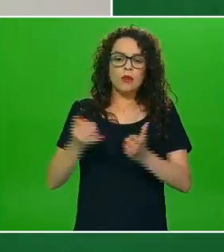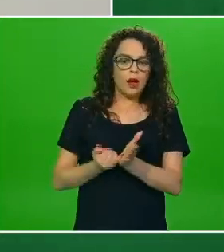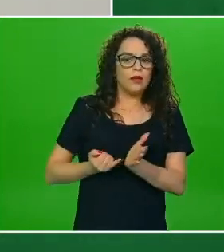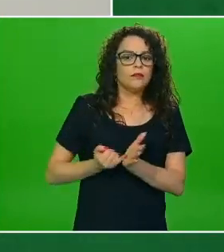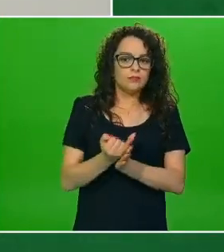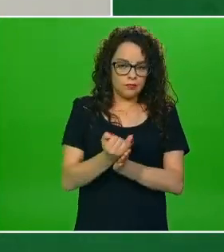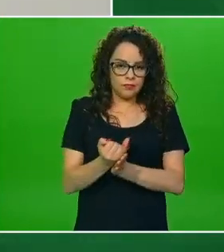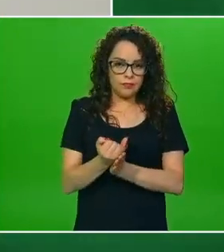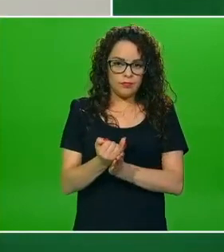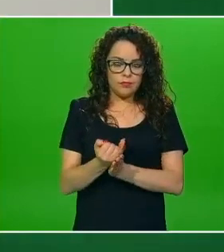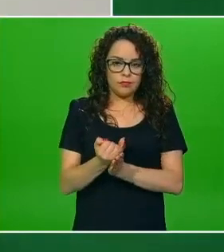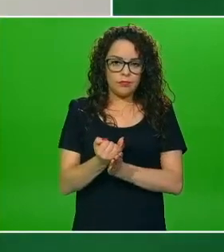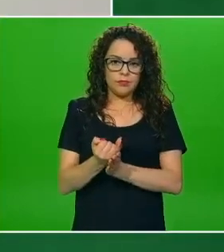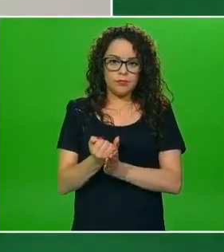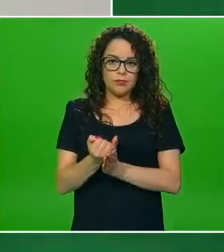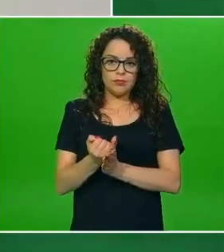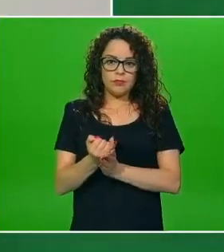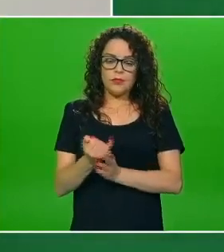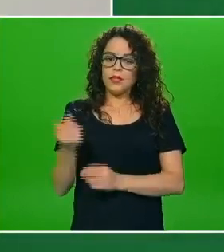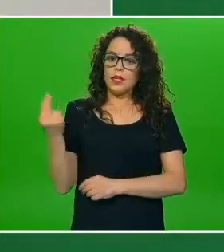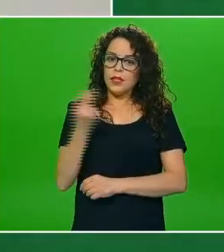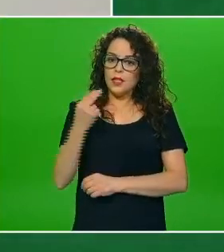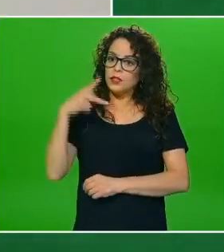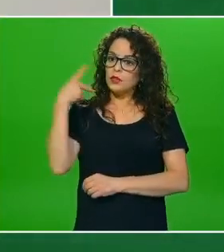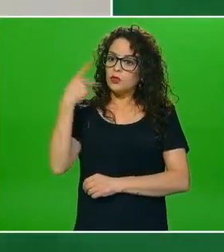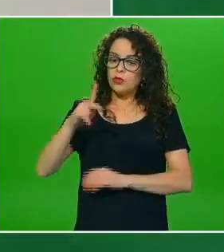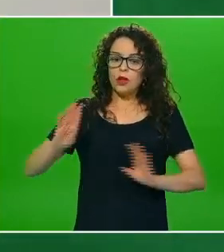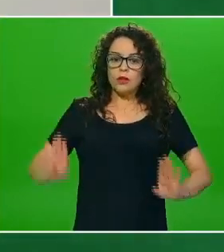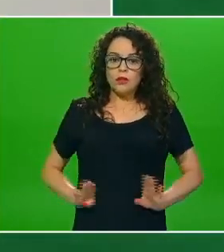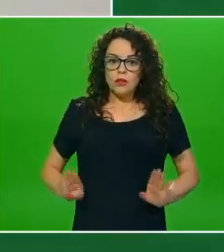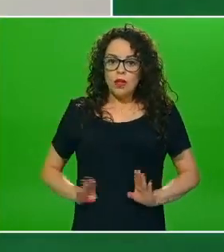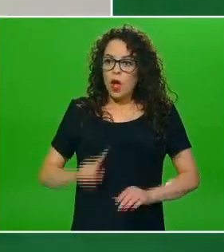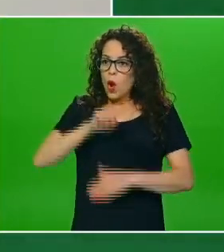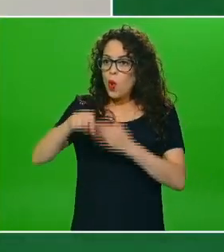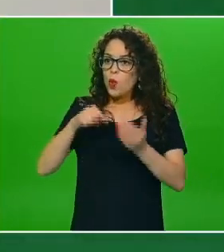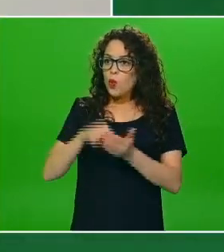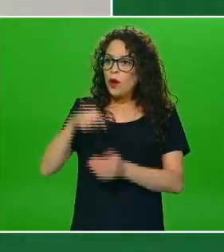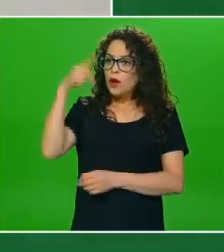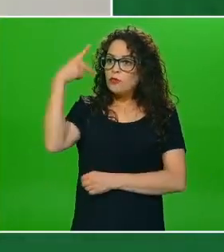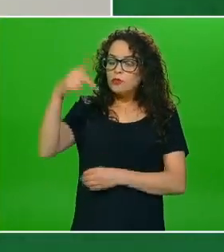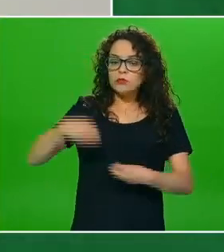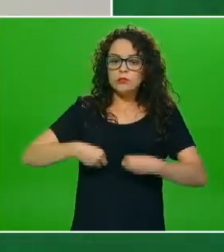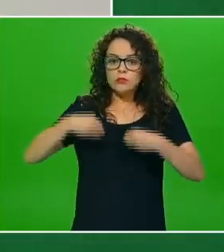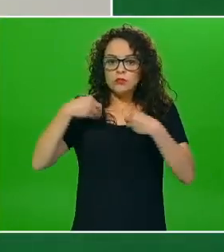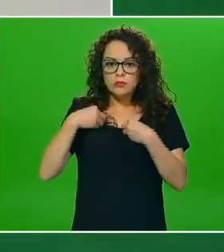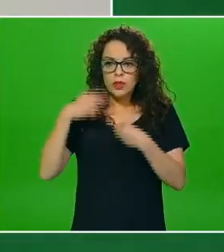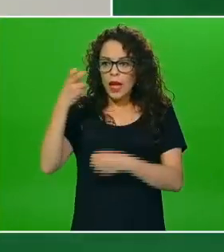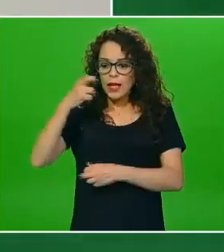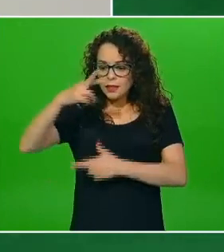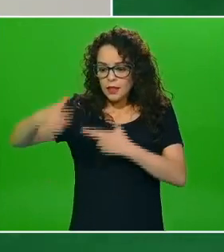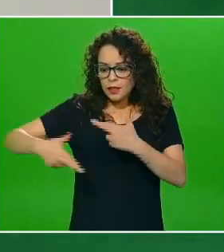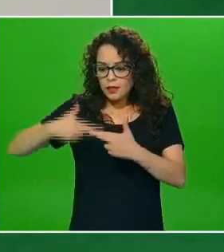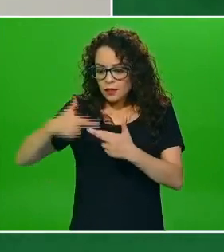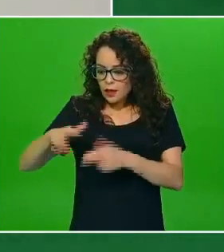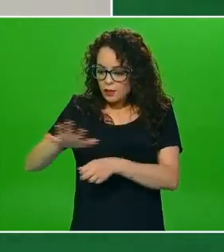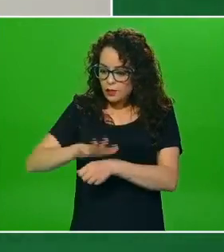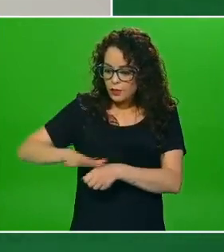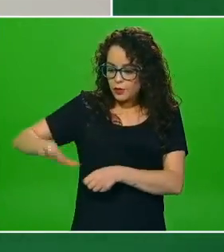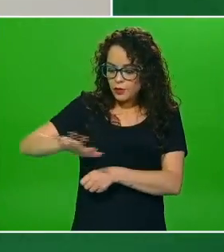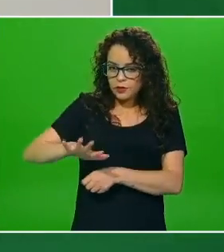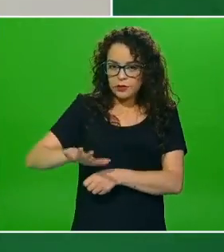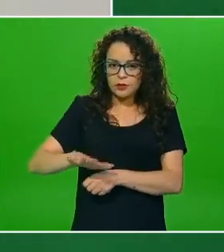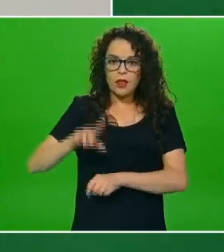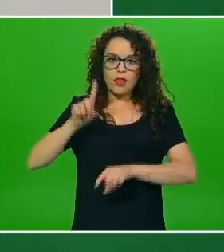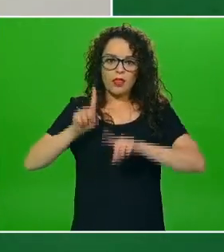decisiones muy regionalizadas muy focalizadas en base a su situación de riesgo y por lo tanto